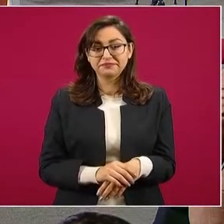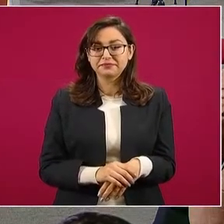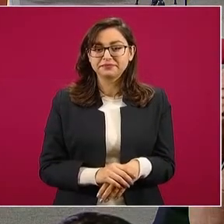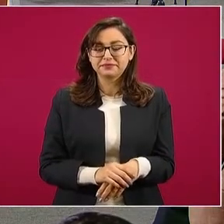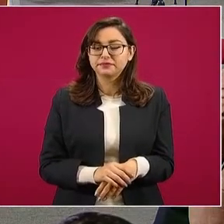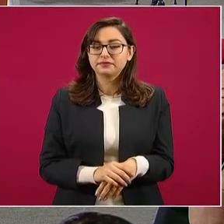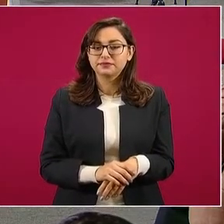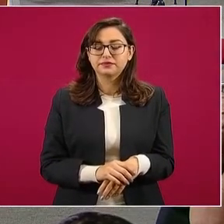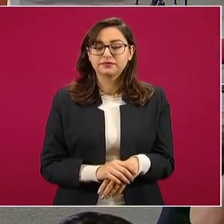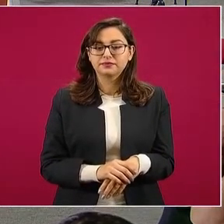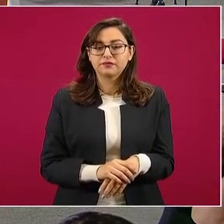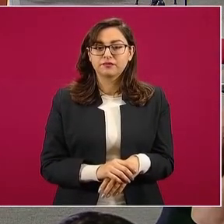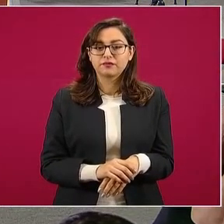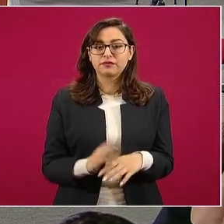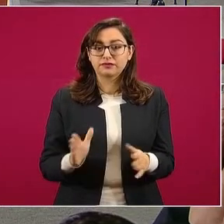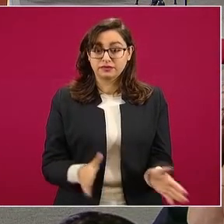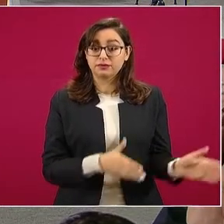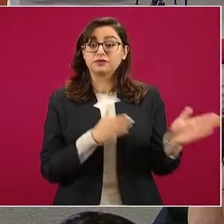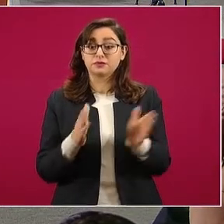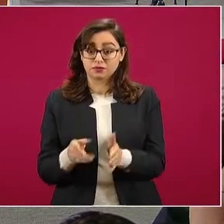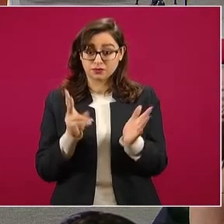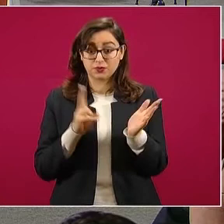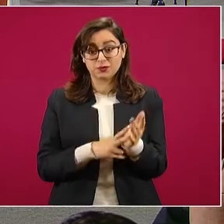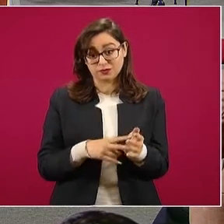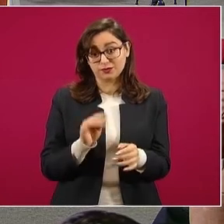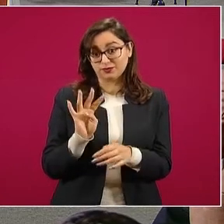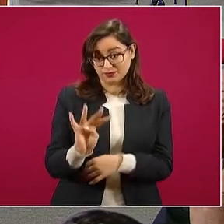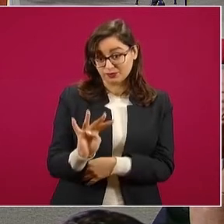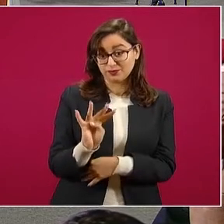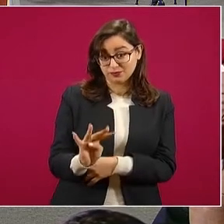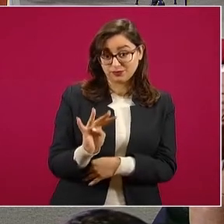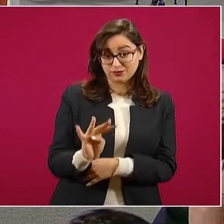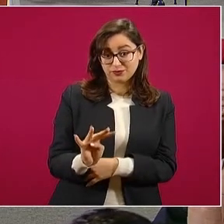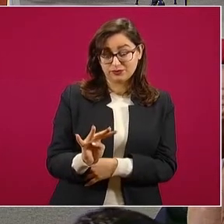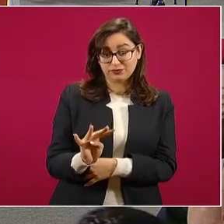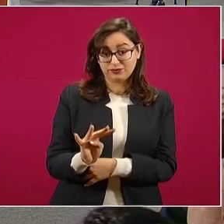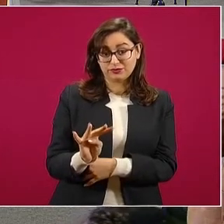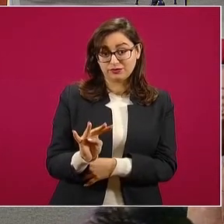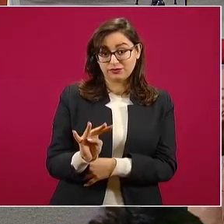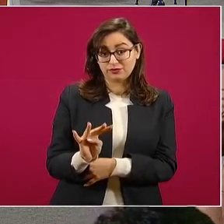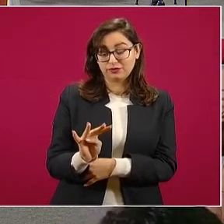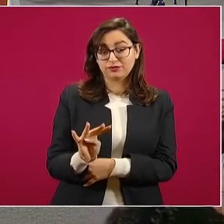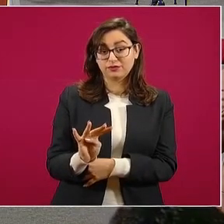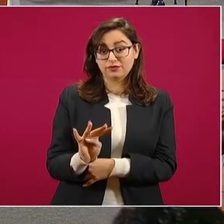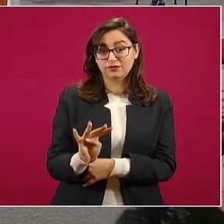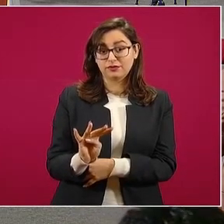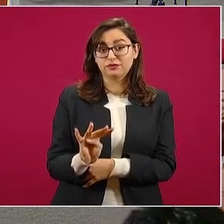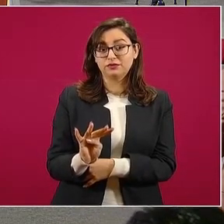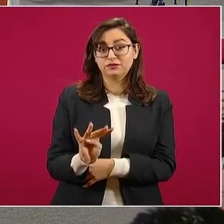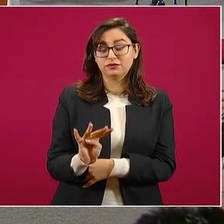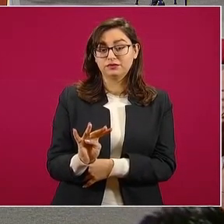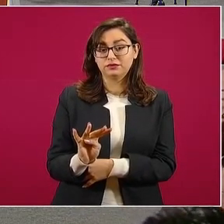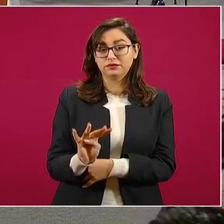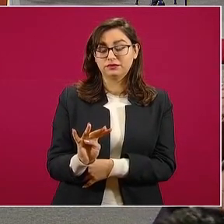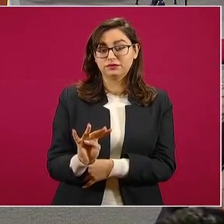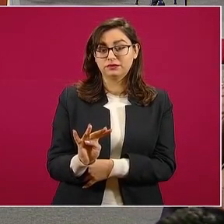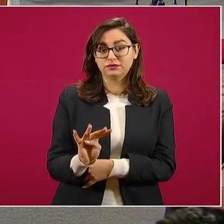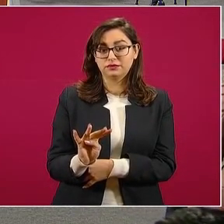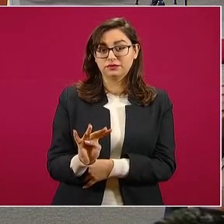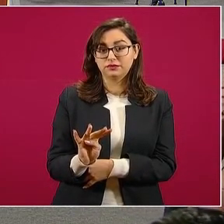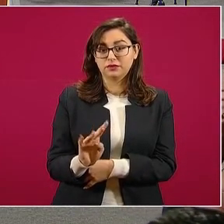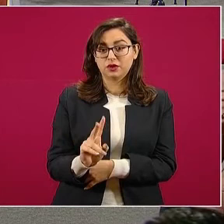ya en el 19, es